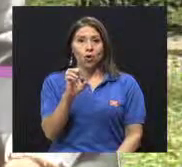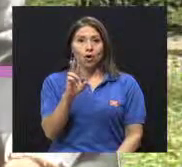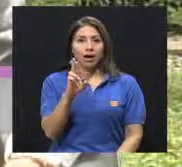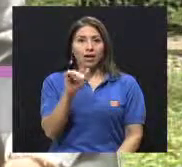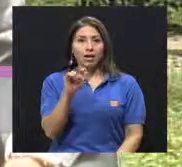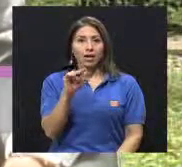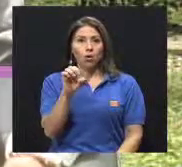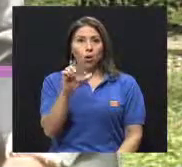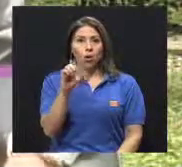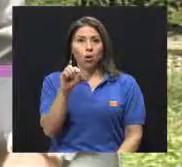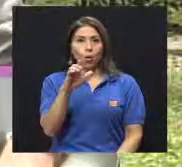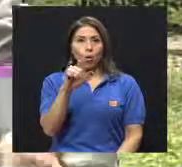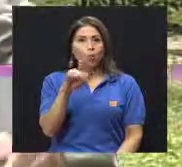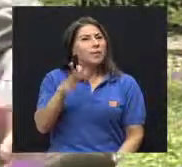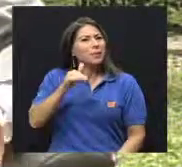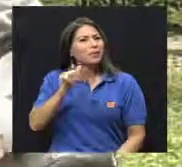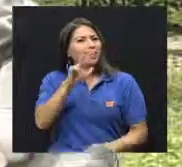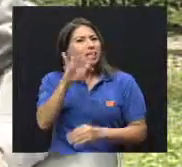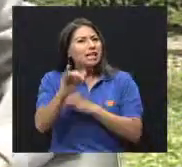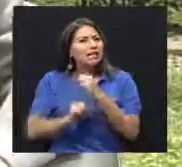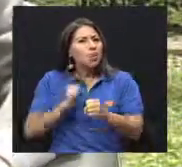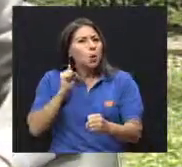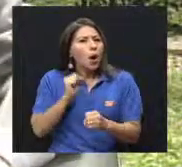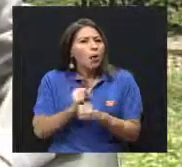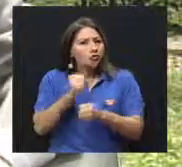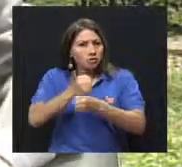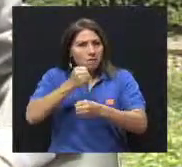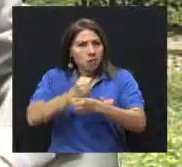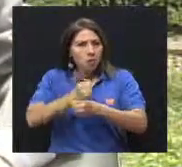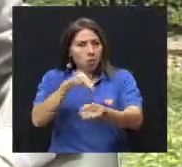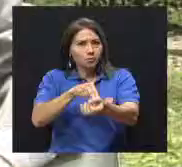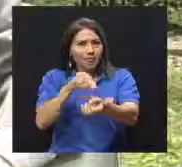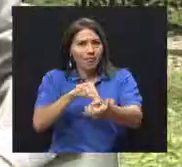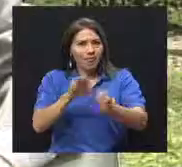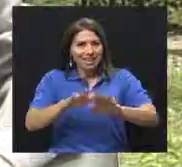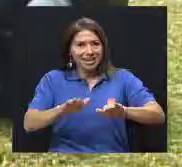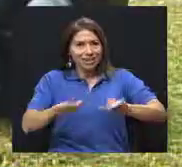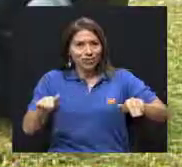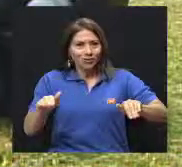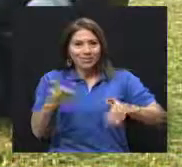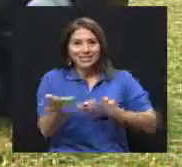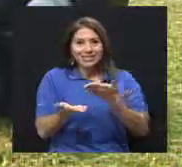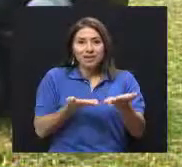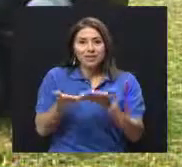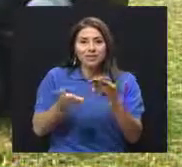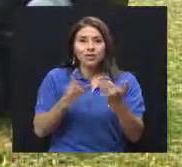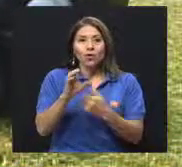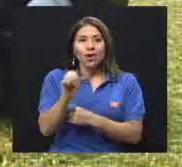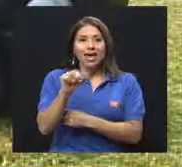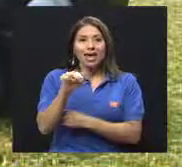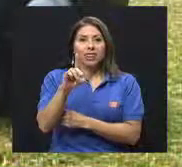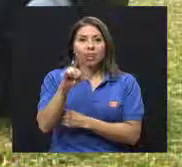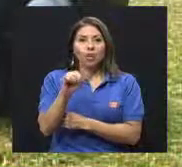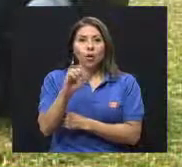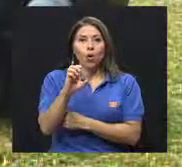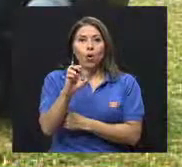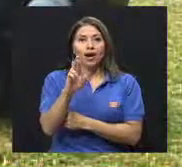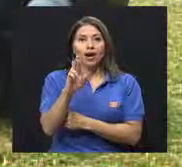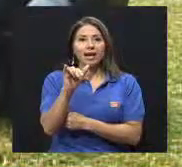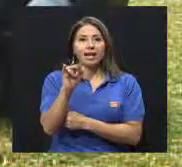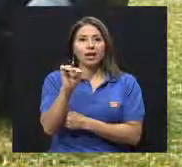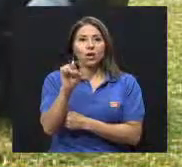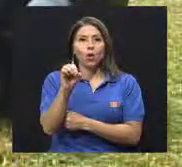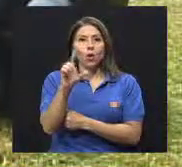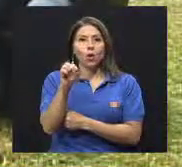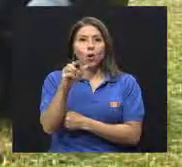35 años, como jefe en cierta parte del Servicio de Endocrinología y Diabetes del Hospital de Niños durante